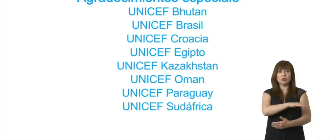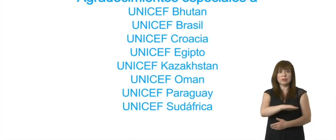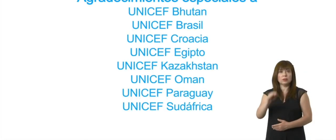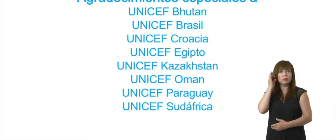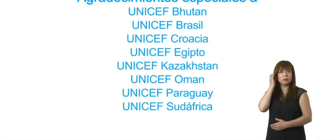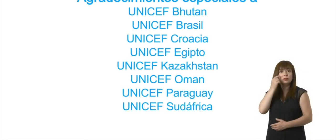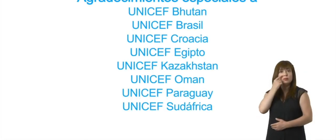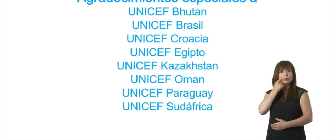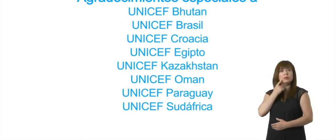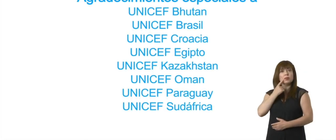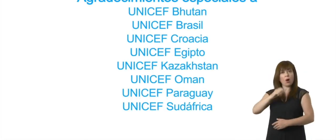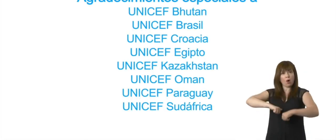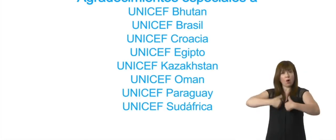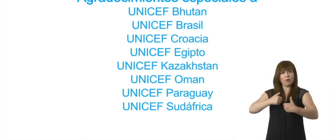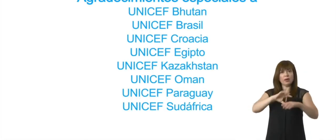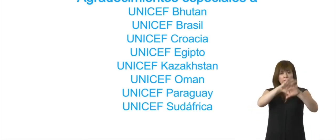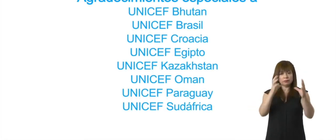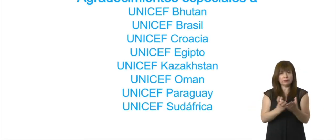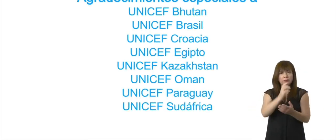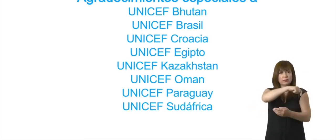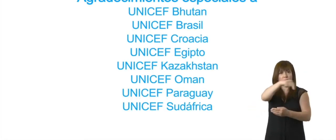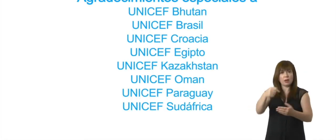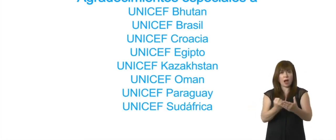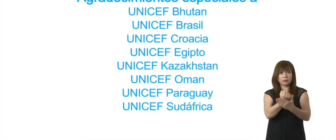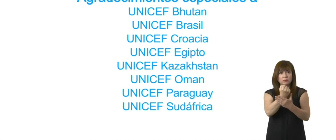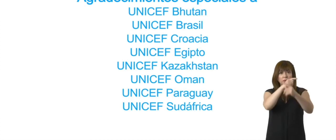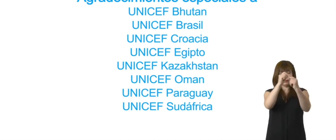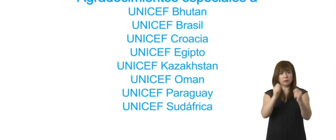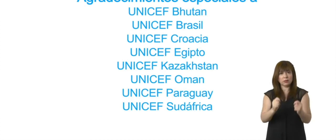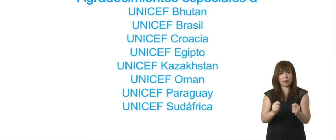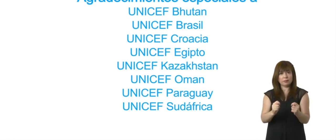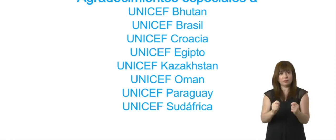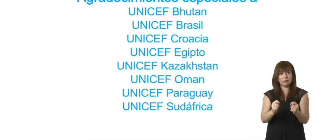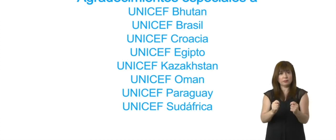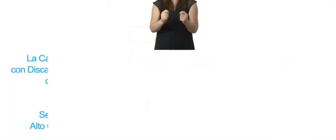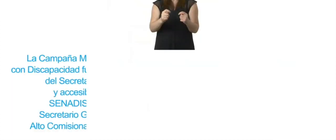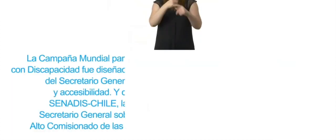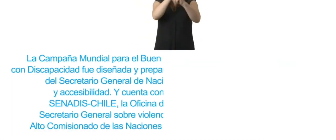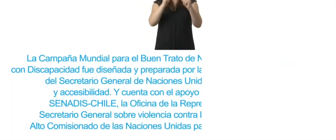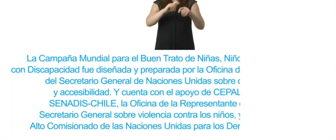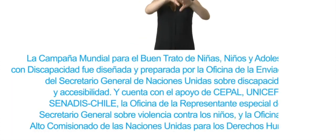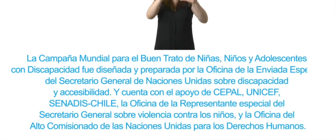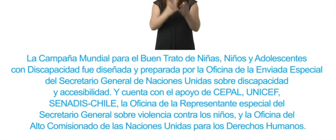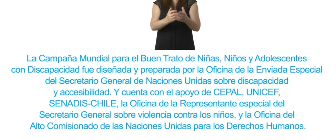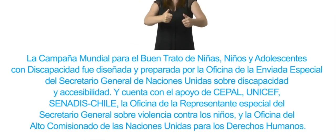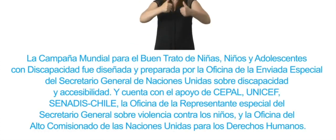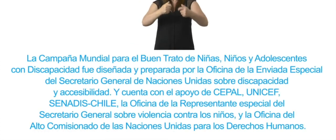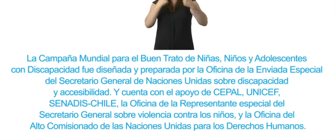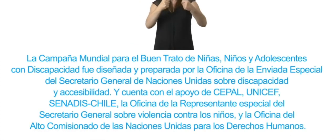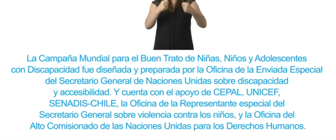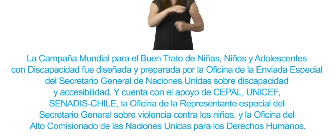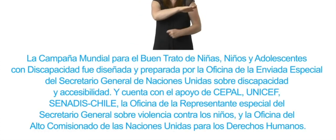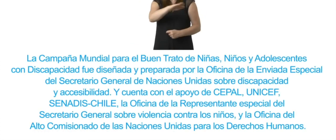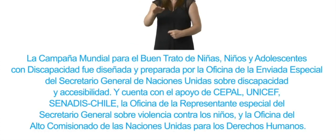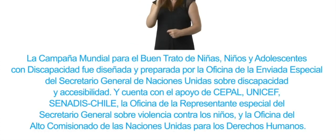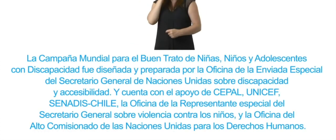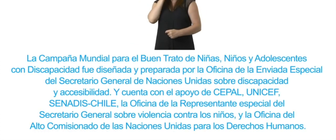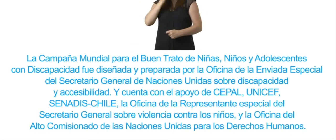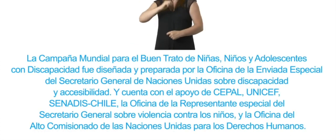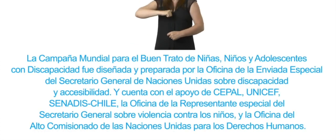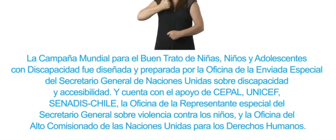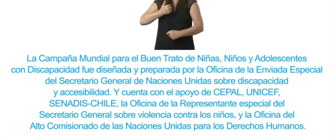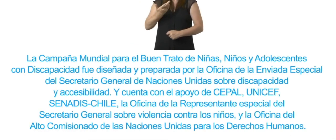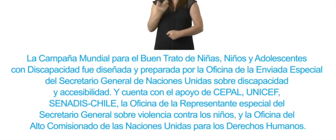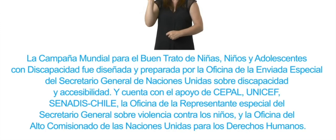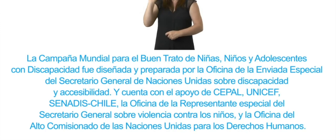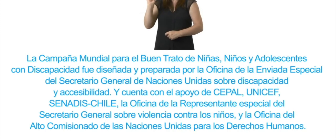Junto a los niños, niñas y adolescentes de los países colaboradores en la campaña. La campaña mundial para el buen trato de niñas, niños